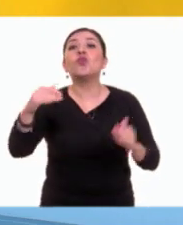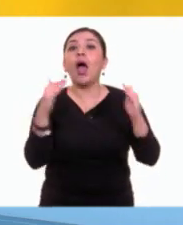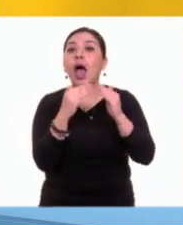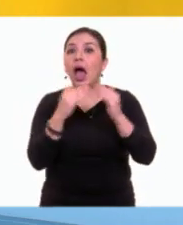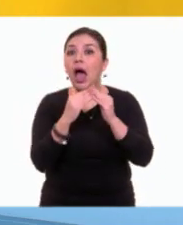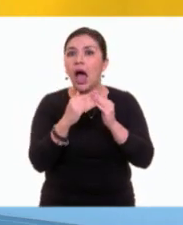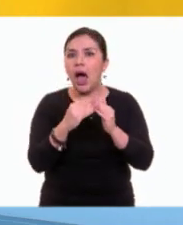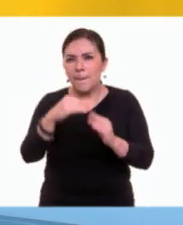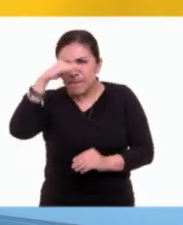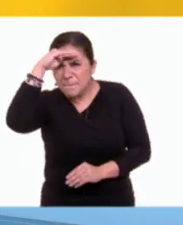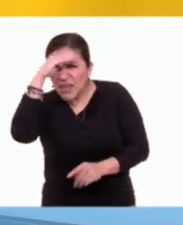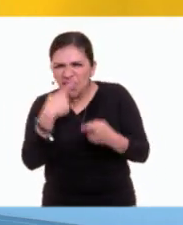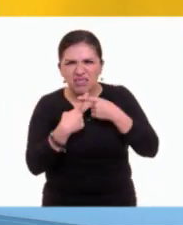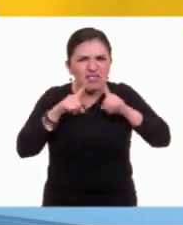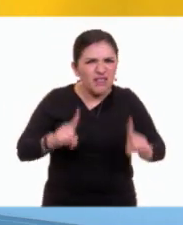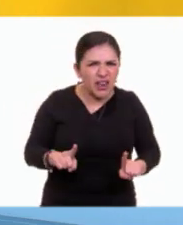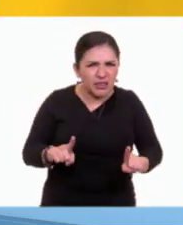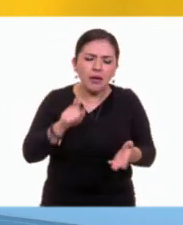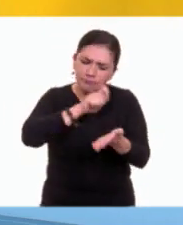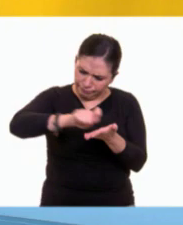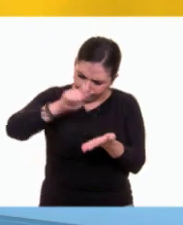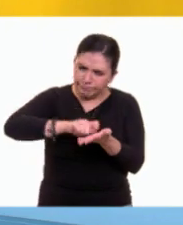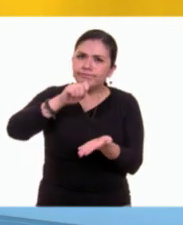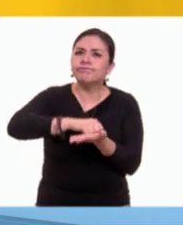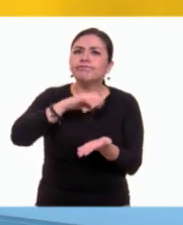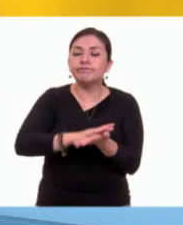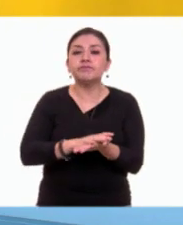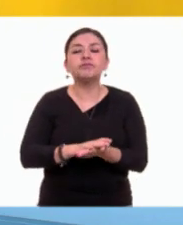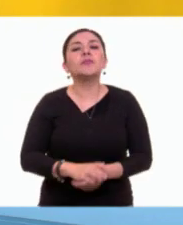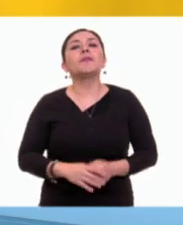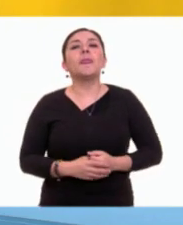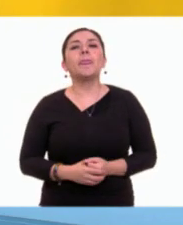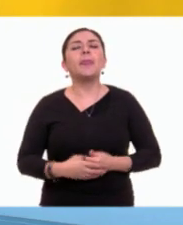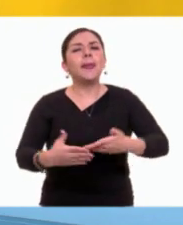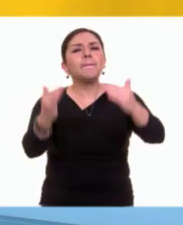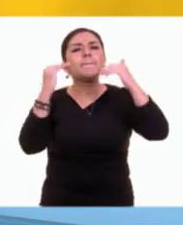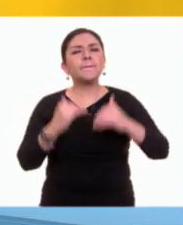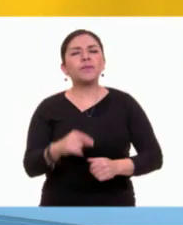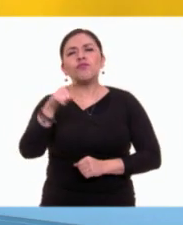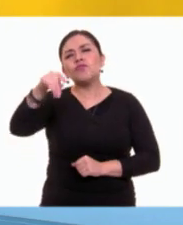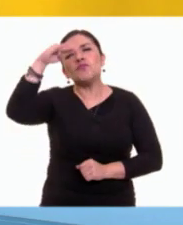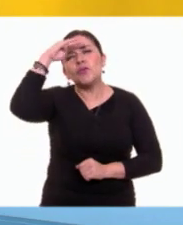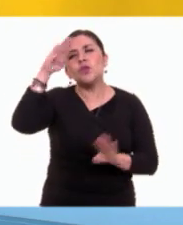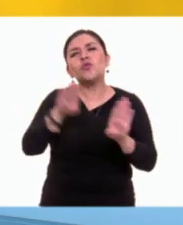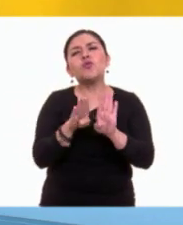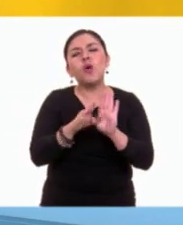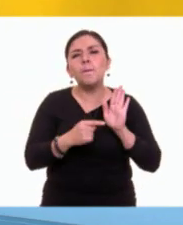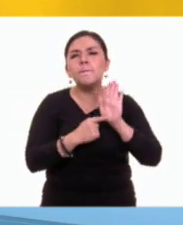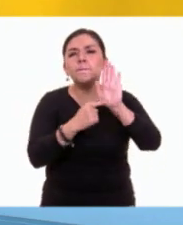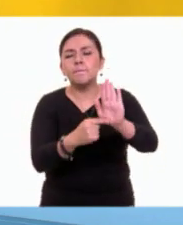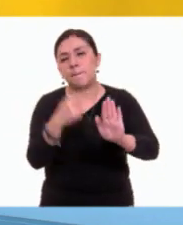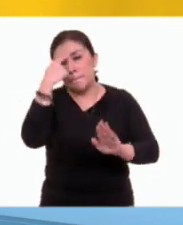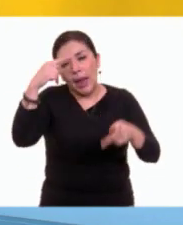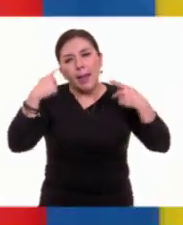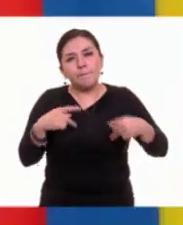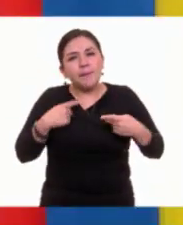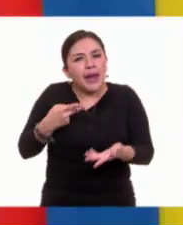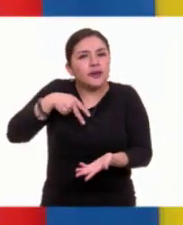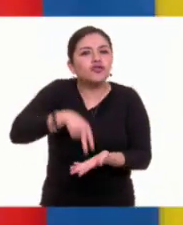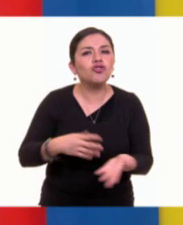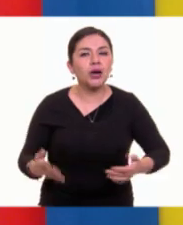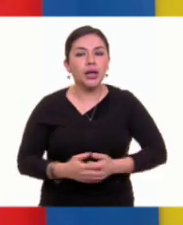¿tienen ideas diferentes? Anótenlas. ¿Qué me dices, Juan Carlos, sobre la presentación del personaje?